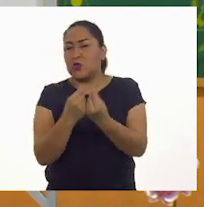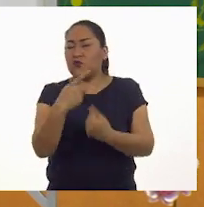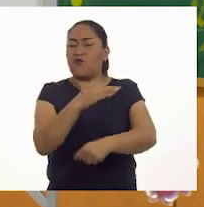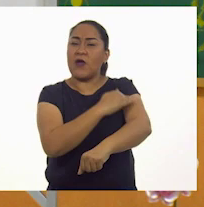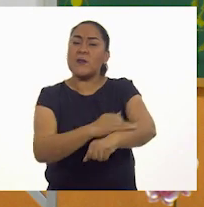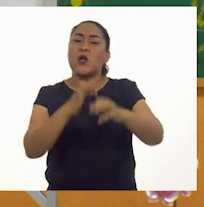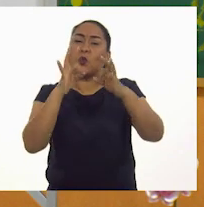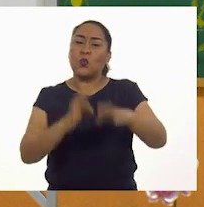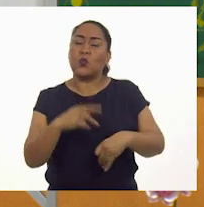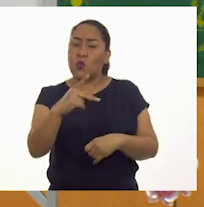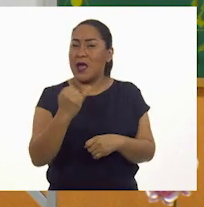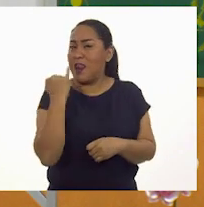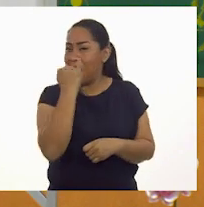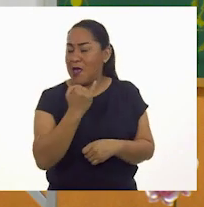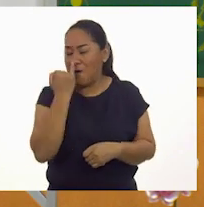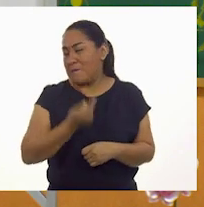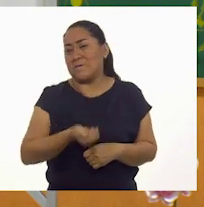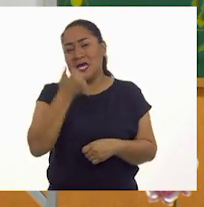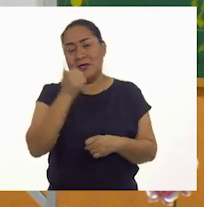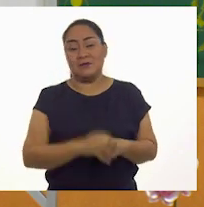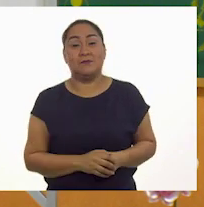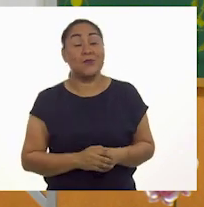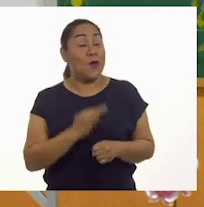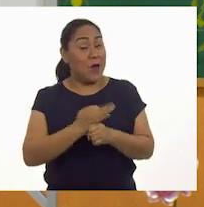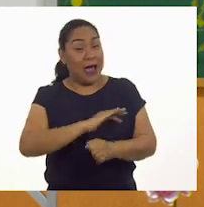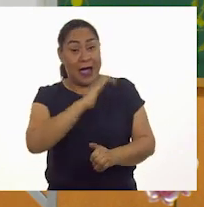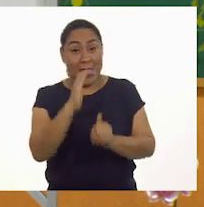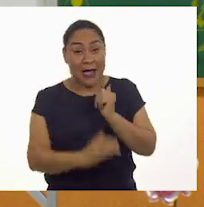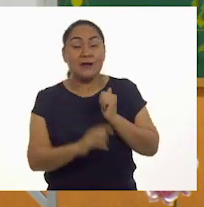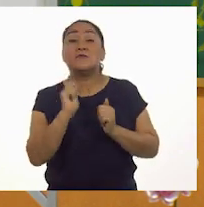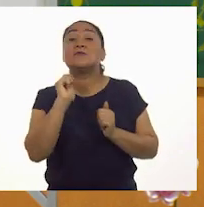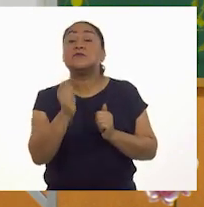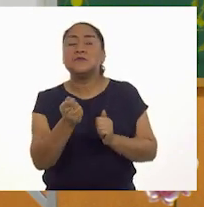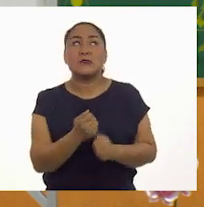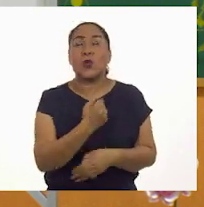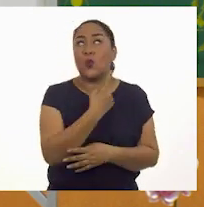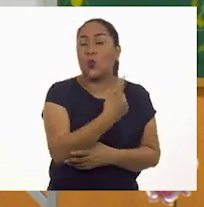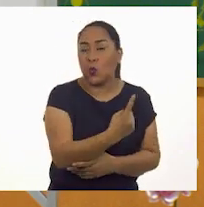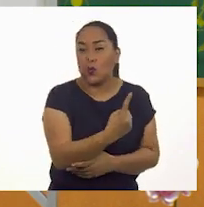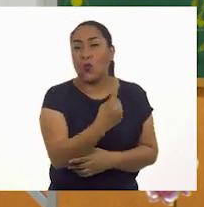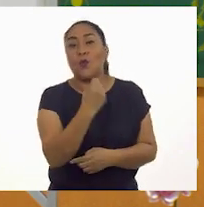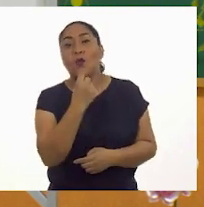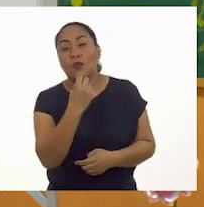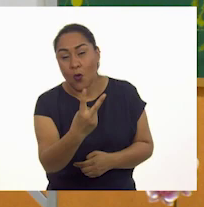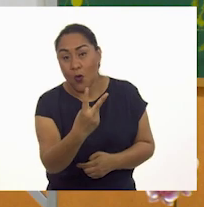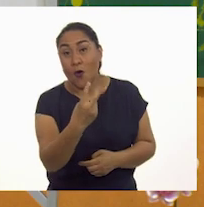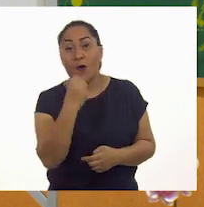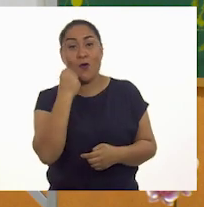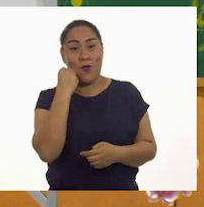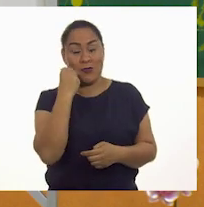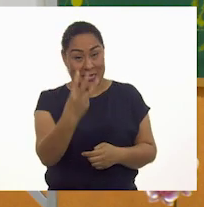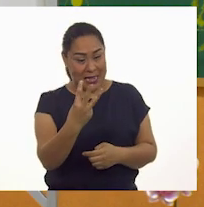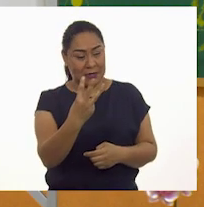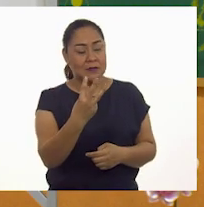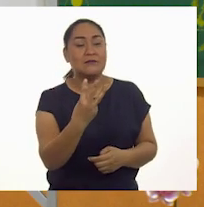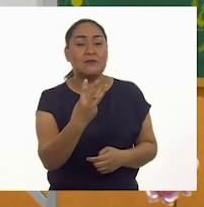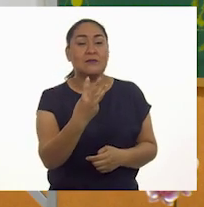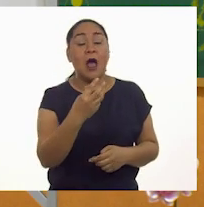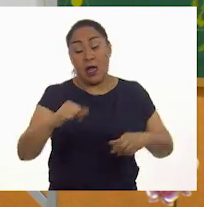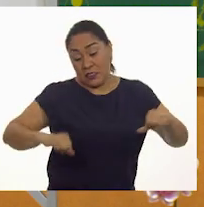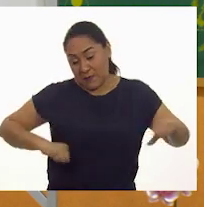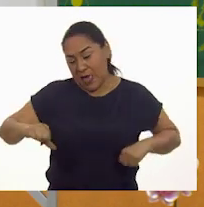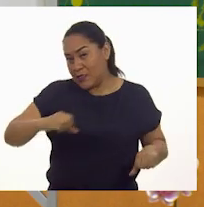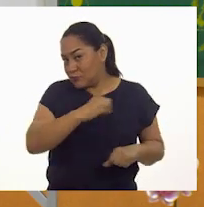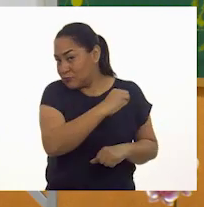familia en tu lengua materna. Por hoy hemos terminado con uno, dos, tres. Ordenamos las